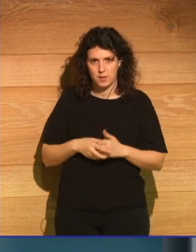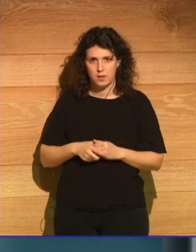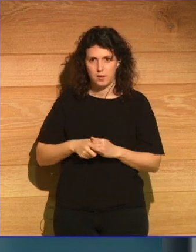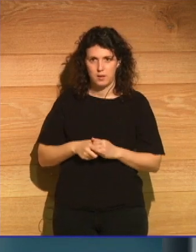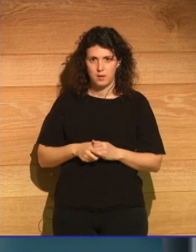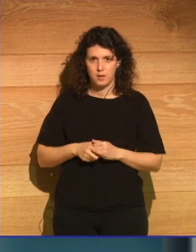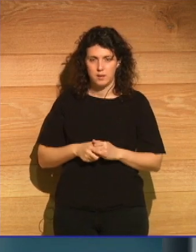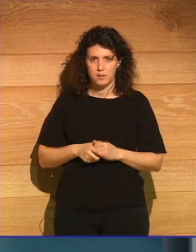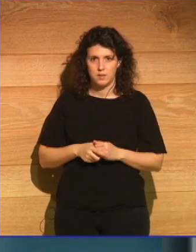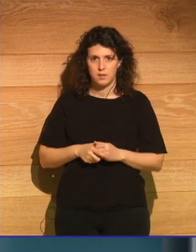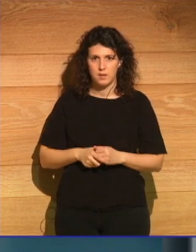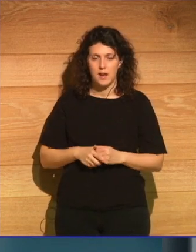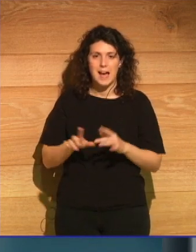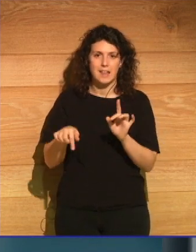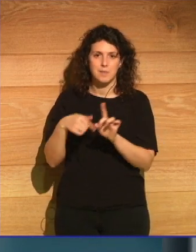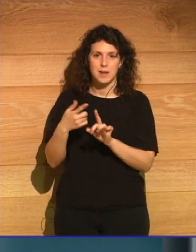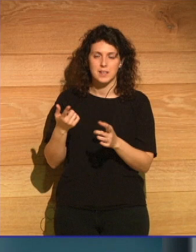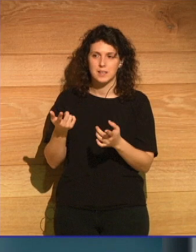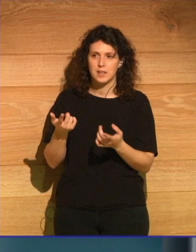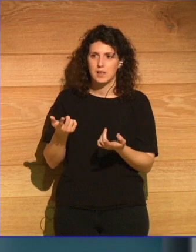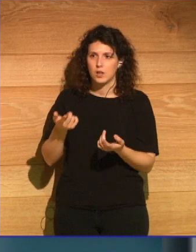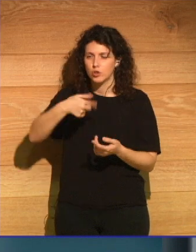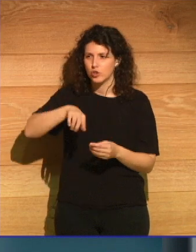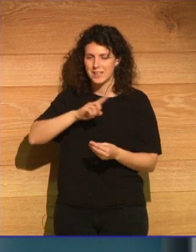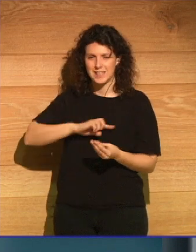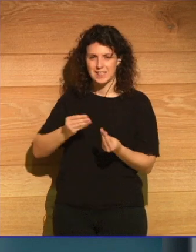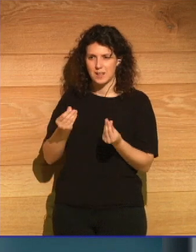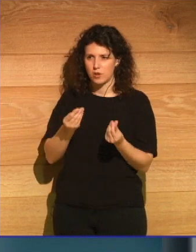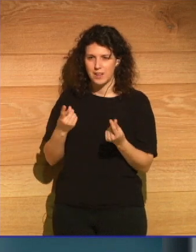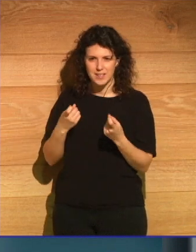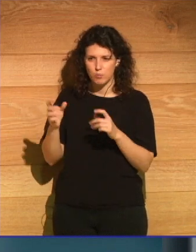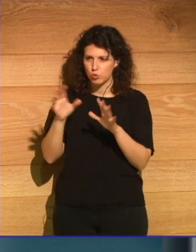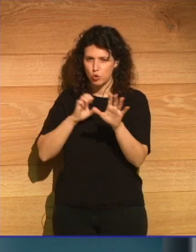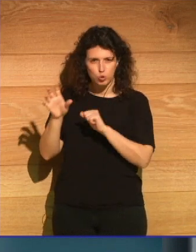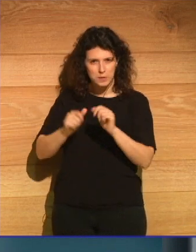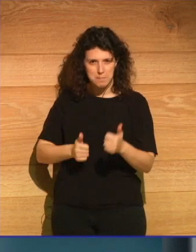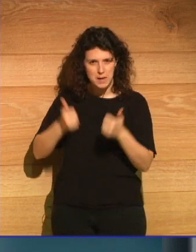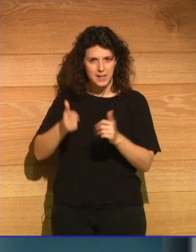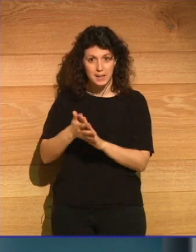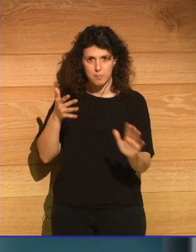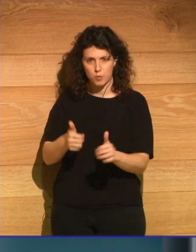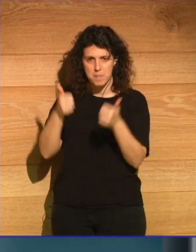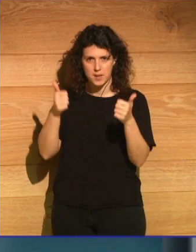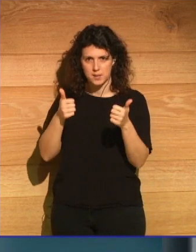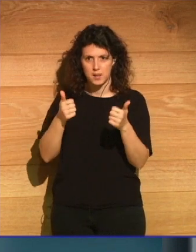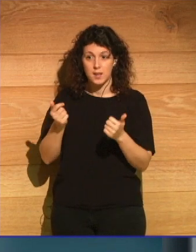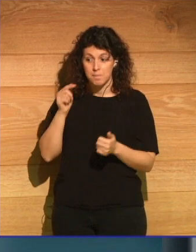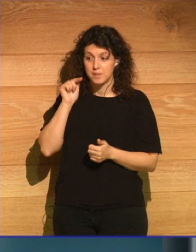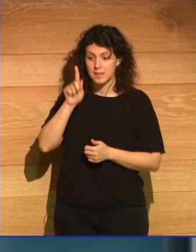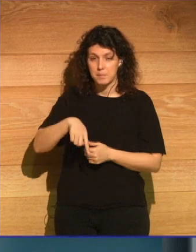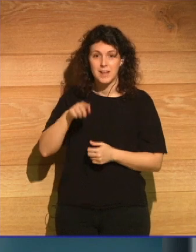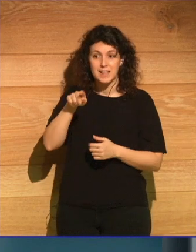tenemos esa sensación de que tenemos que consumir más y más rápido. Estas